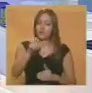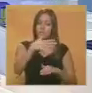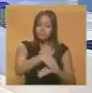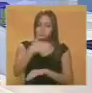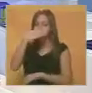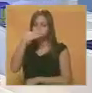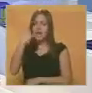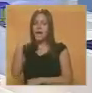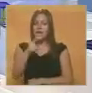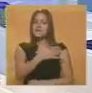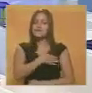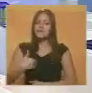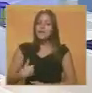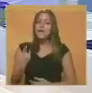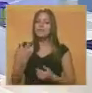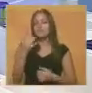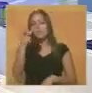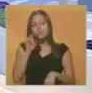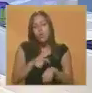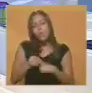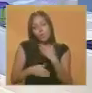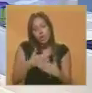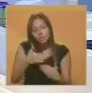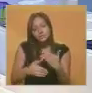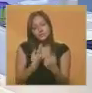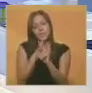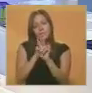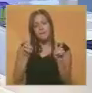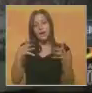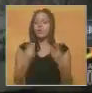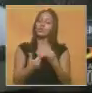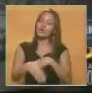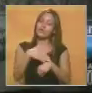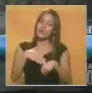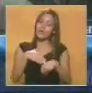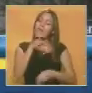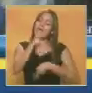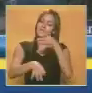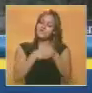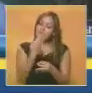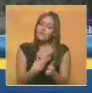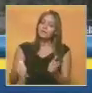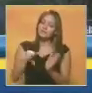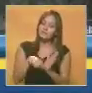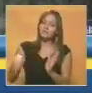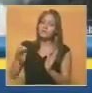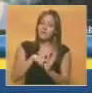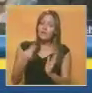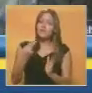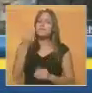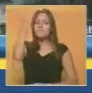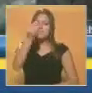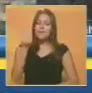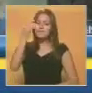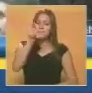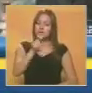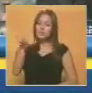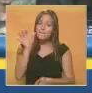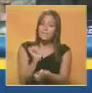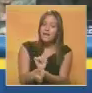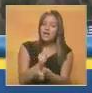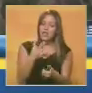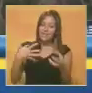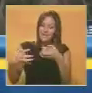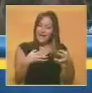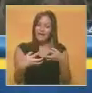como paso hacia un eventual proceso de paz con el gobierno. Londoño insistió en el intercambio de los que consideró prisioneros de guerra,